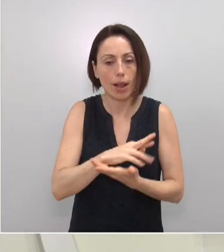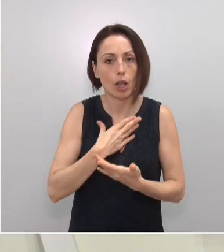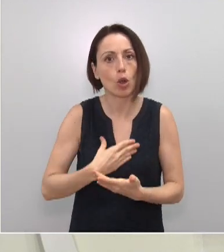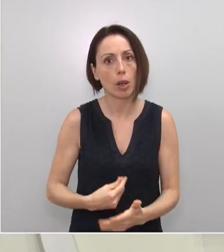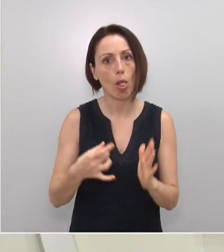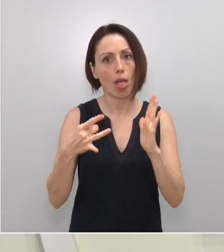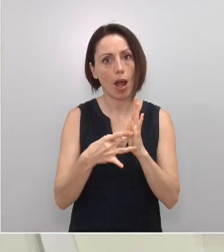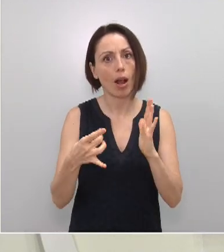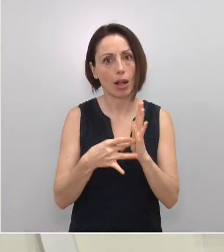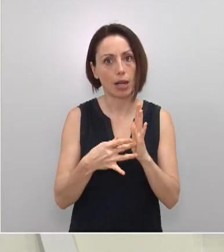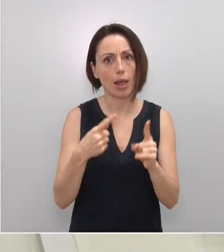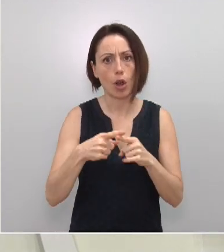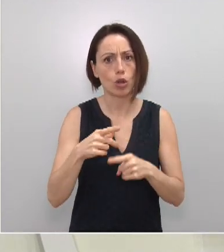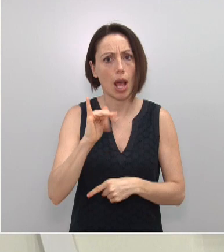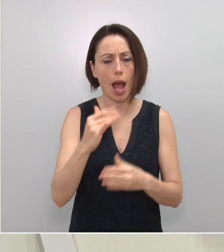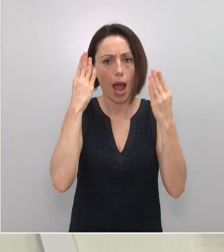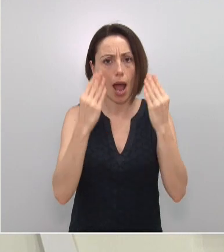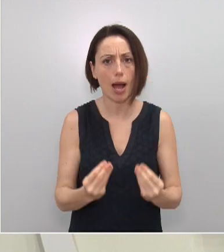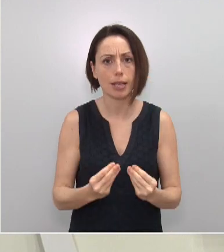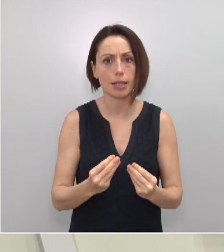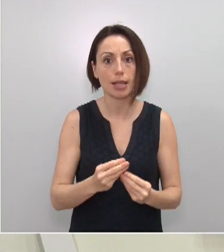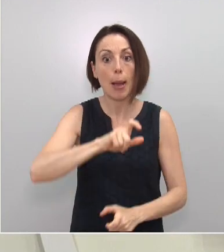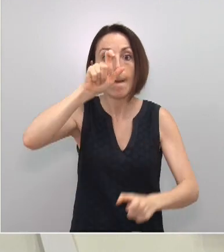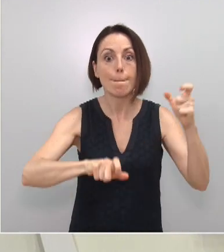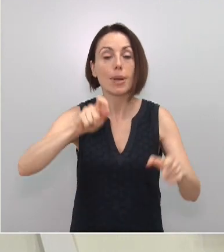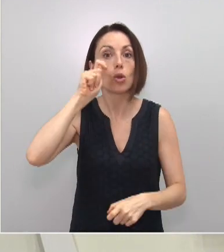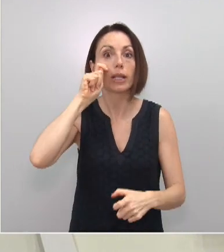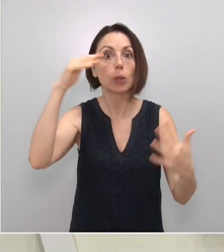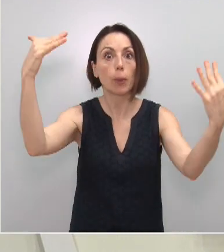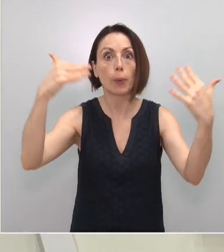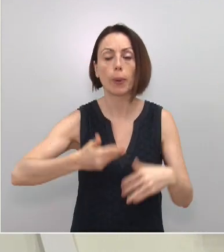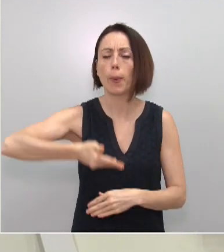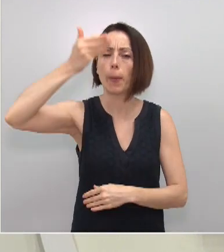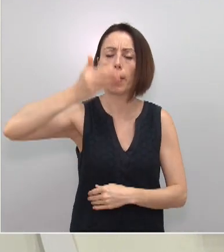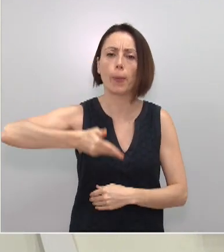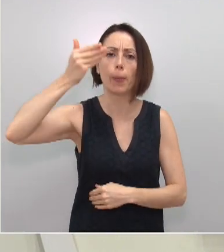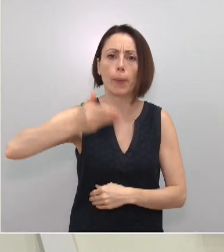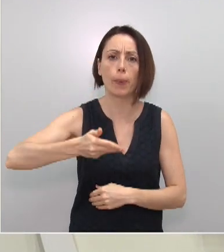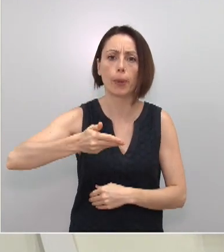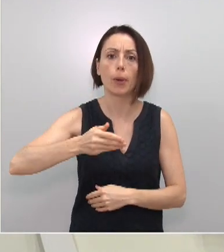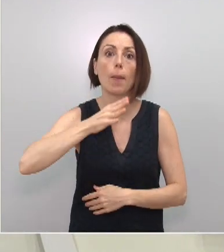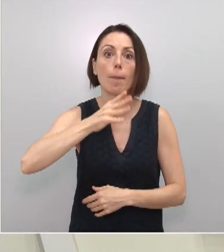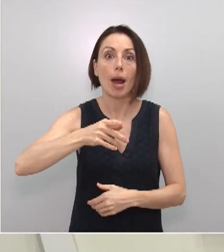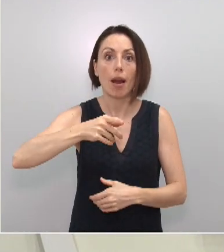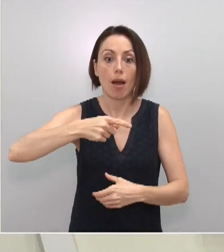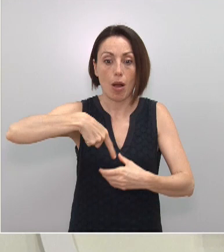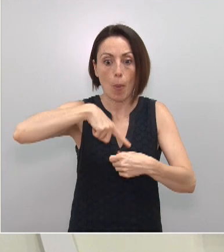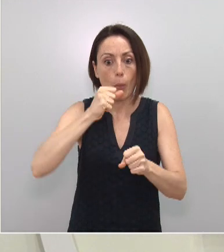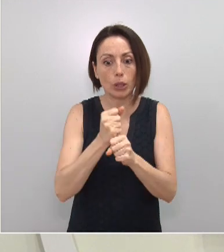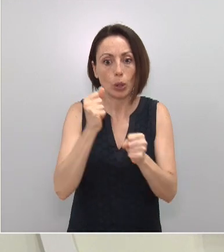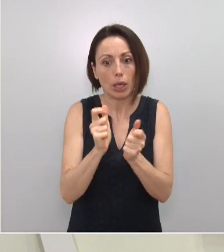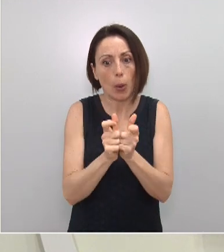ofrece, que es mucho. Y la llegada de turistas es fundamental para que podamos mantener miles de puestos de trabajo,